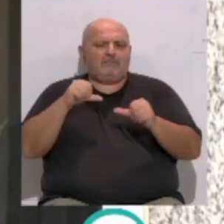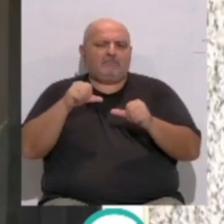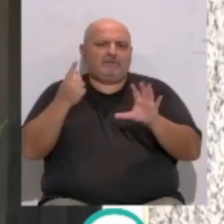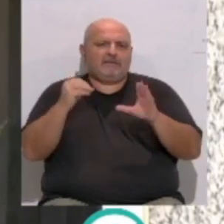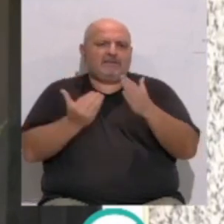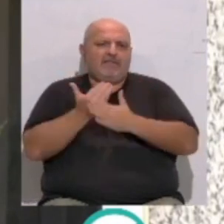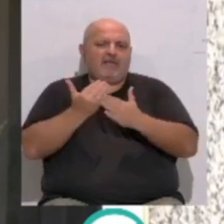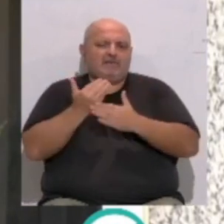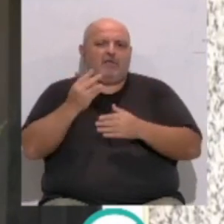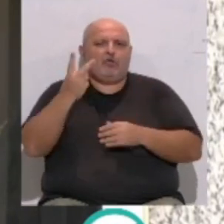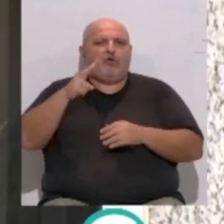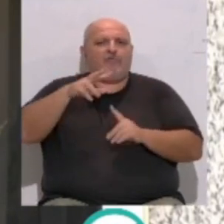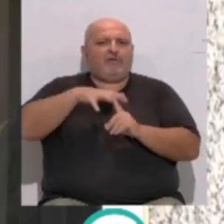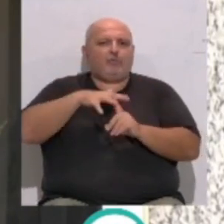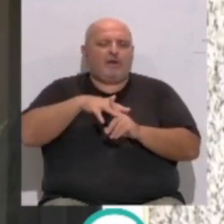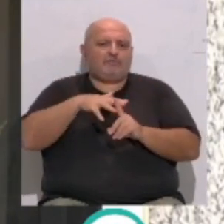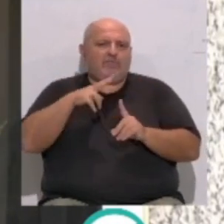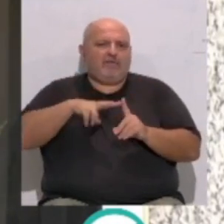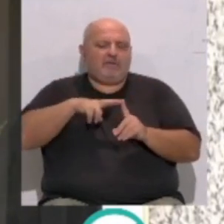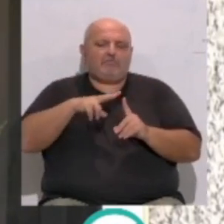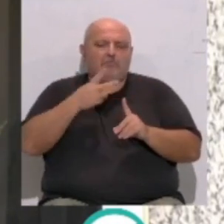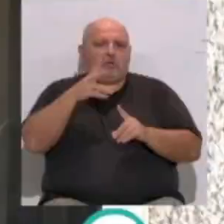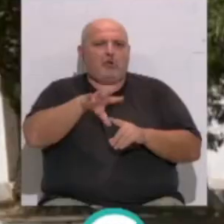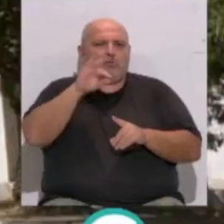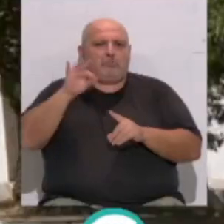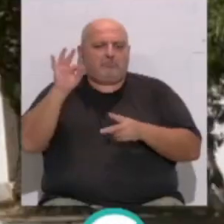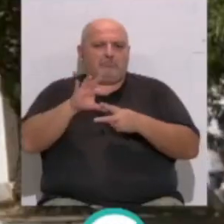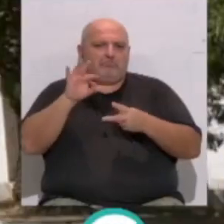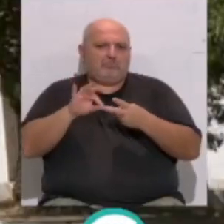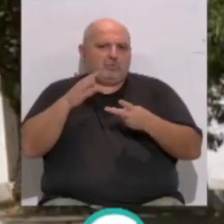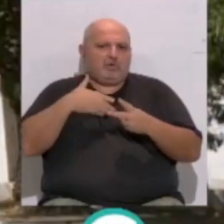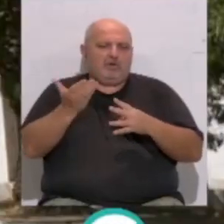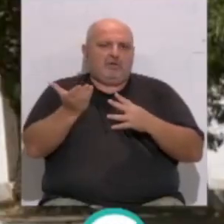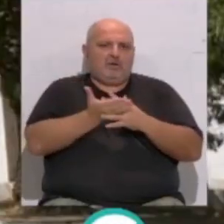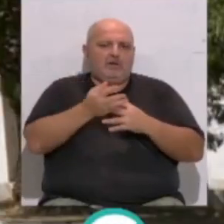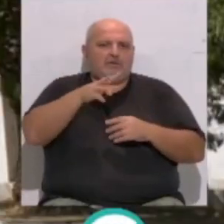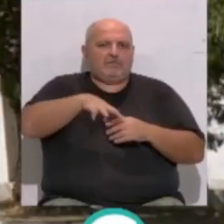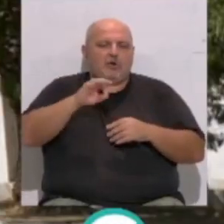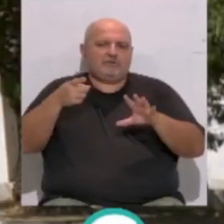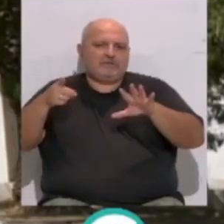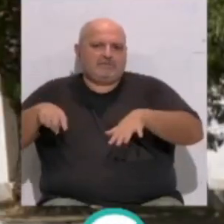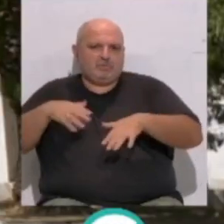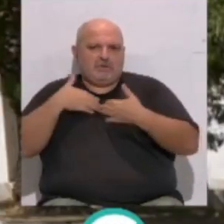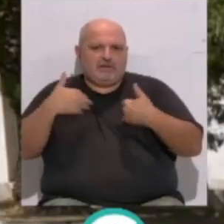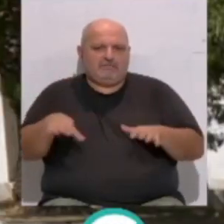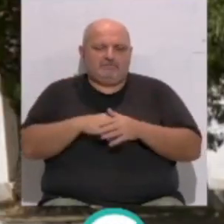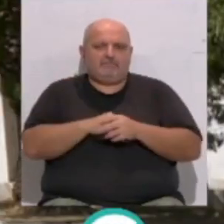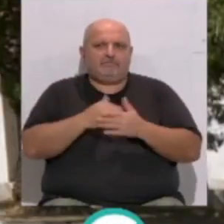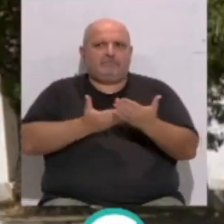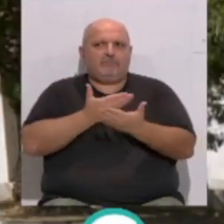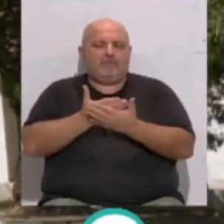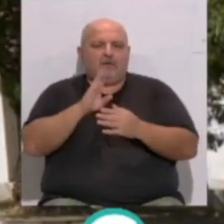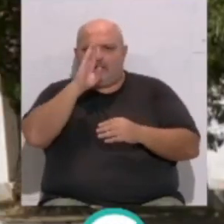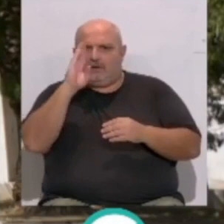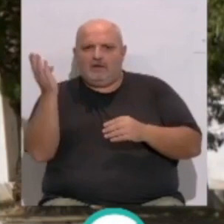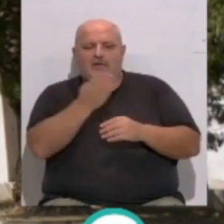60 días acumulen dos facturas o más, pudiendo elegir entre dos opciones para su fraccionamiento en tres meses o en seis. Podrán solicitarlo a